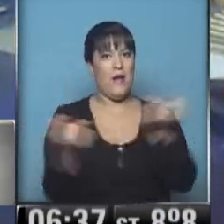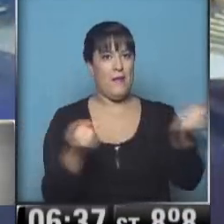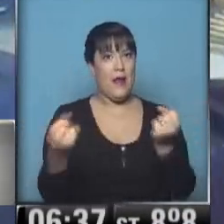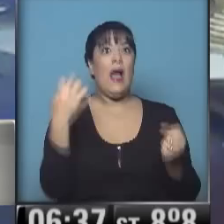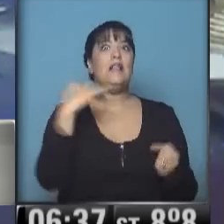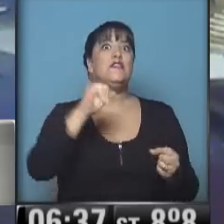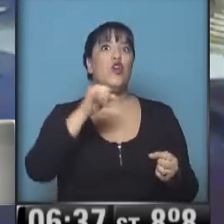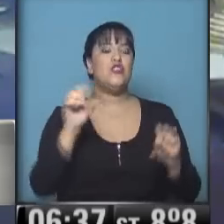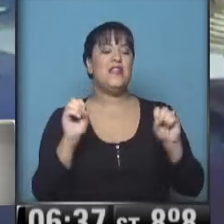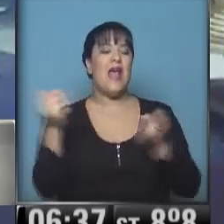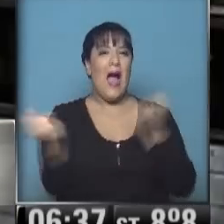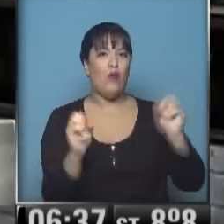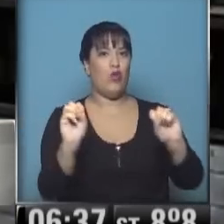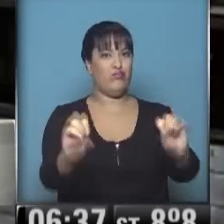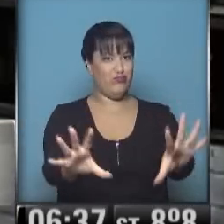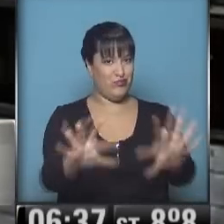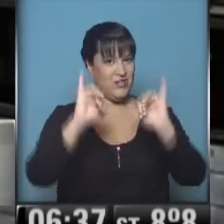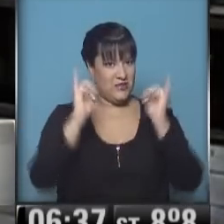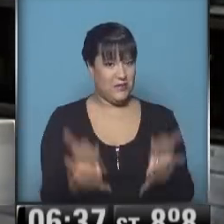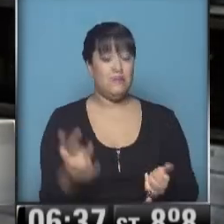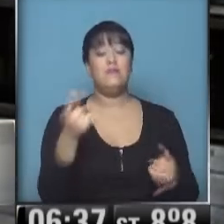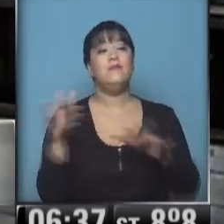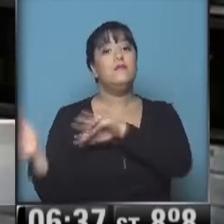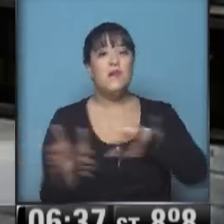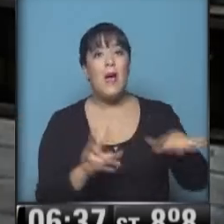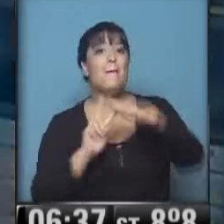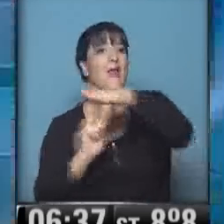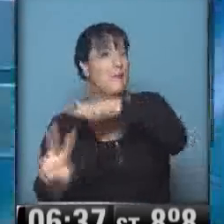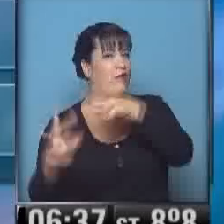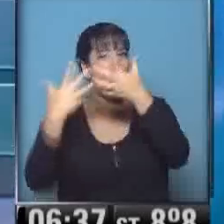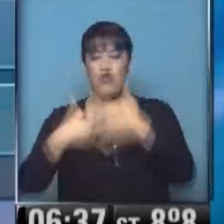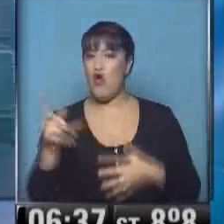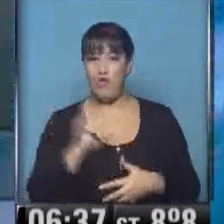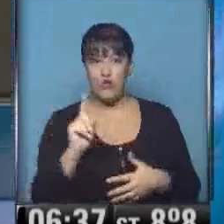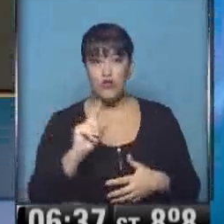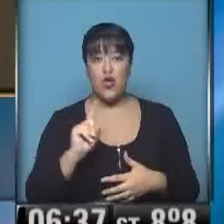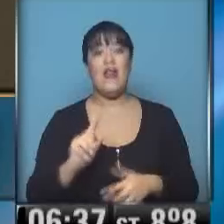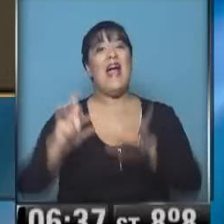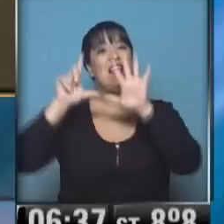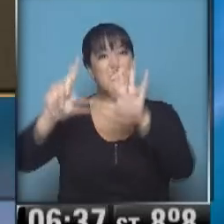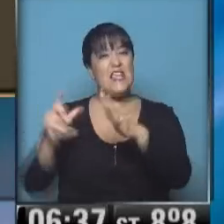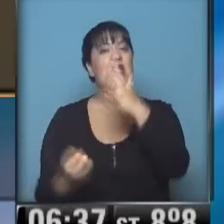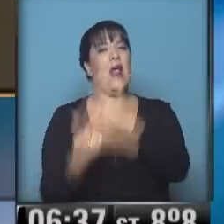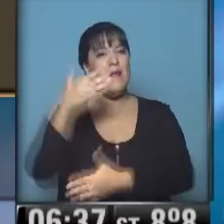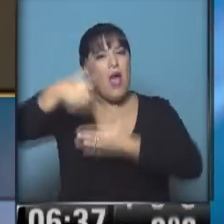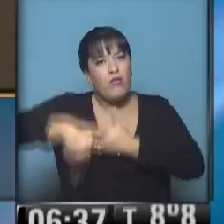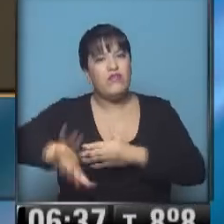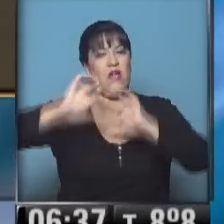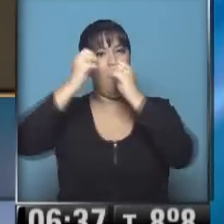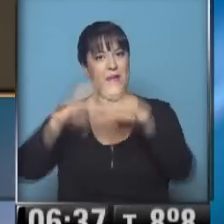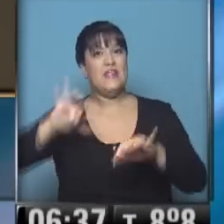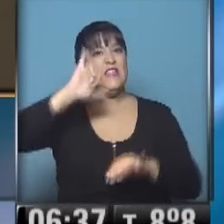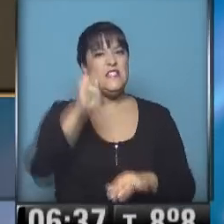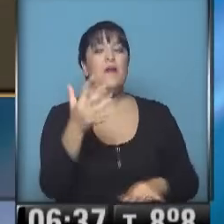cuanto a los servicios, el premetro no está funcionando. Inicia su recorrido a partir de las 7 de la mañana y probablemente en forma